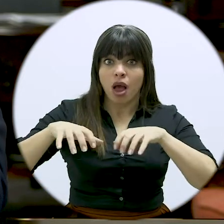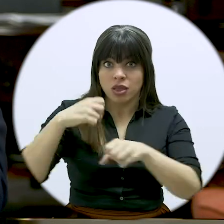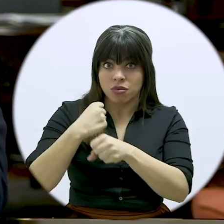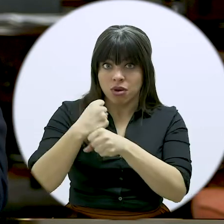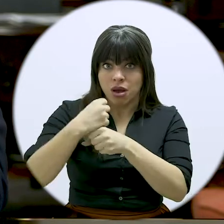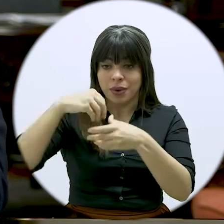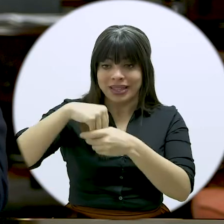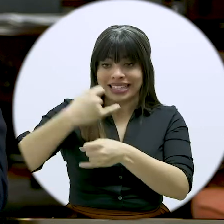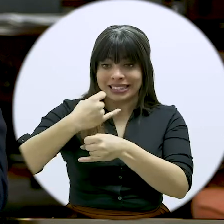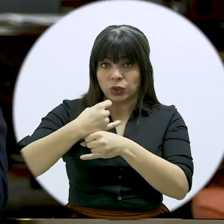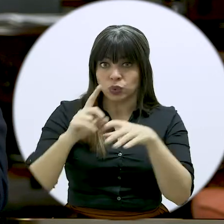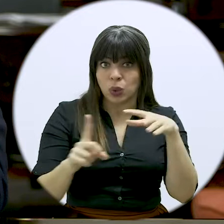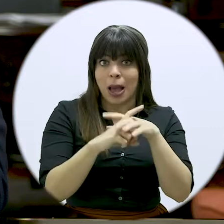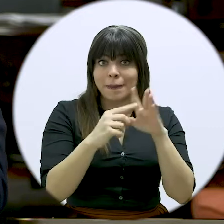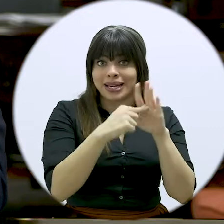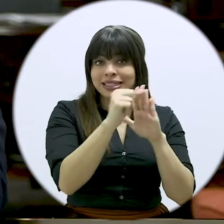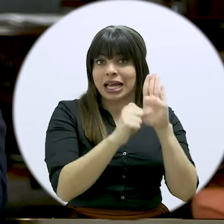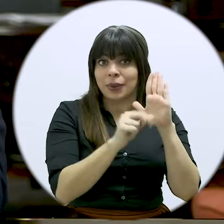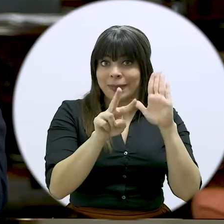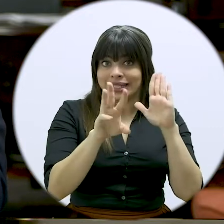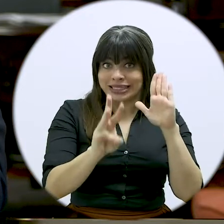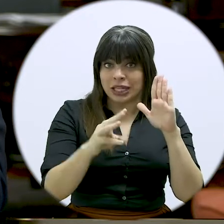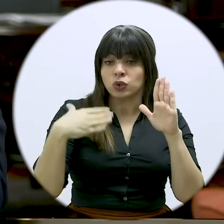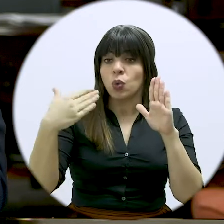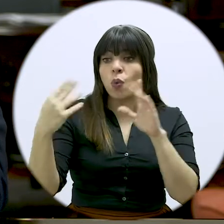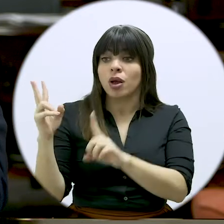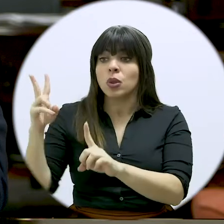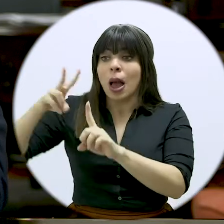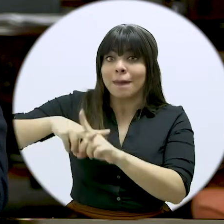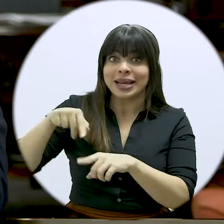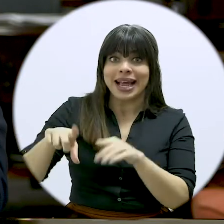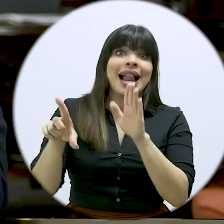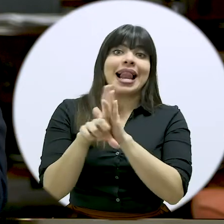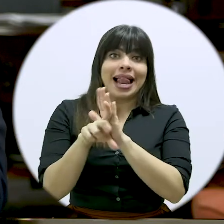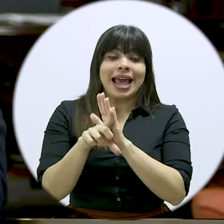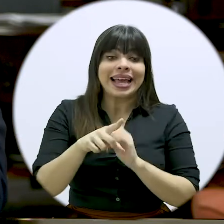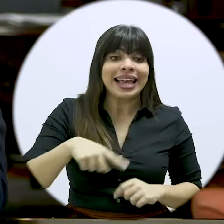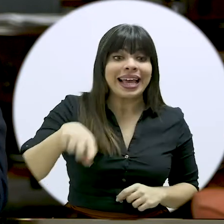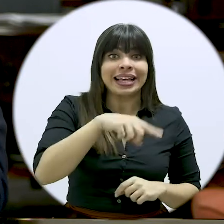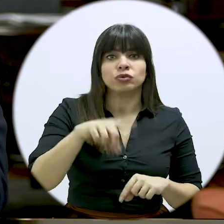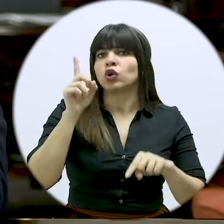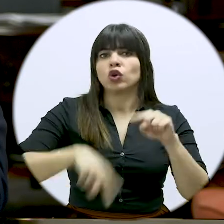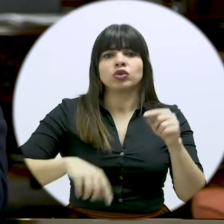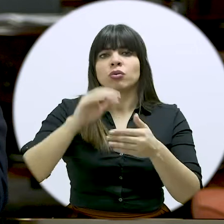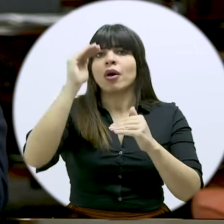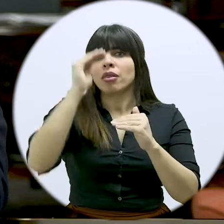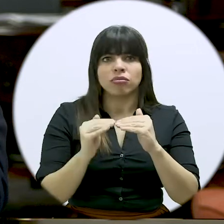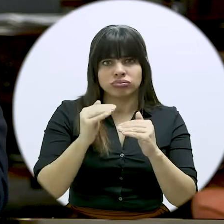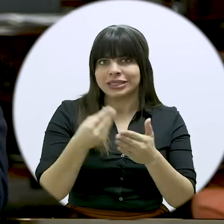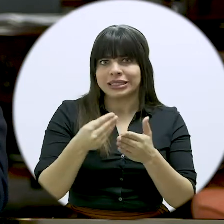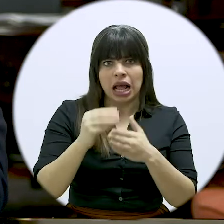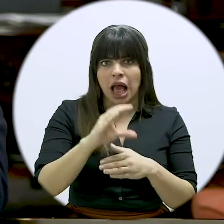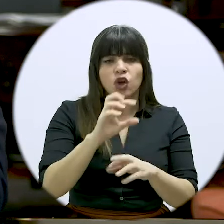encuentran activos en las instituciones contempladas en el artículo 26 a la entrada en vigencia de esta ley, no podrá